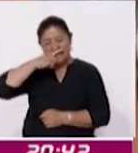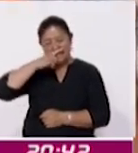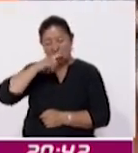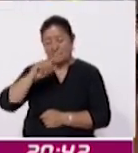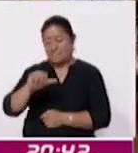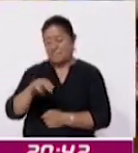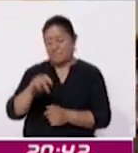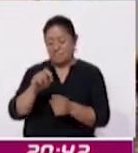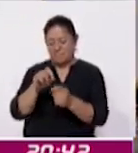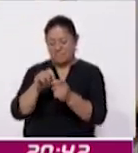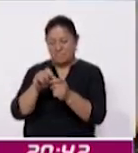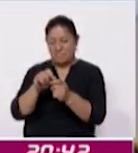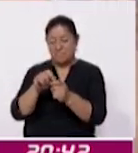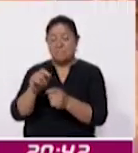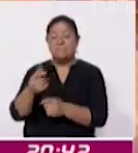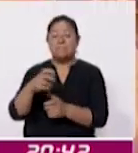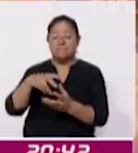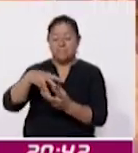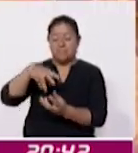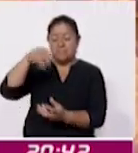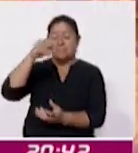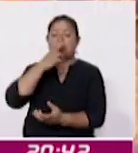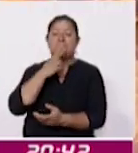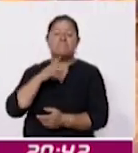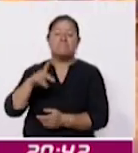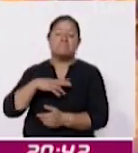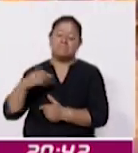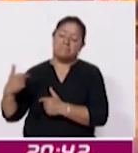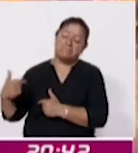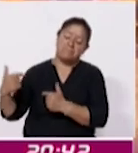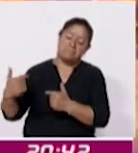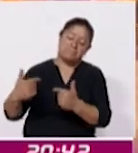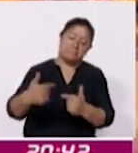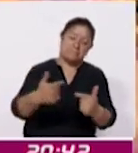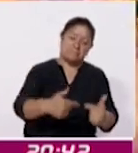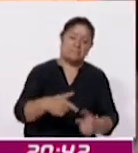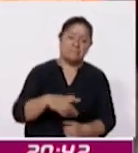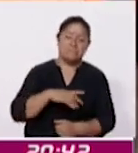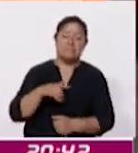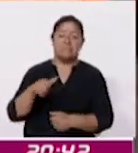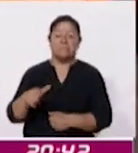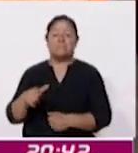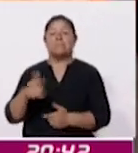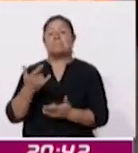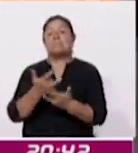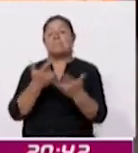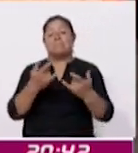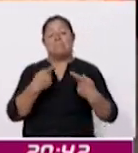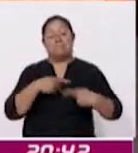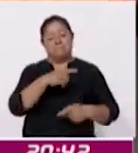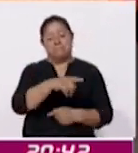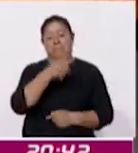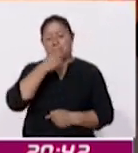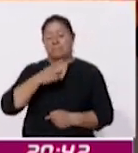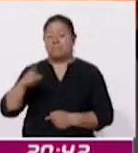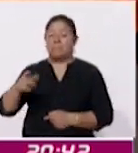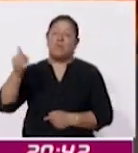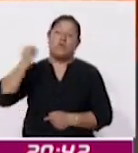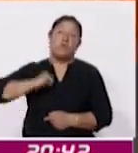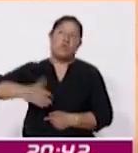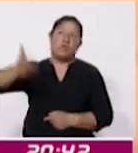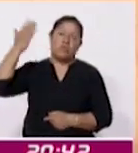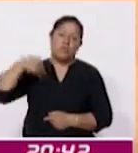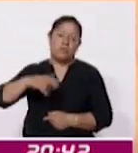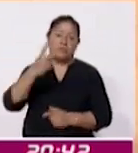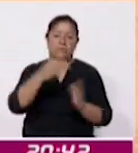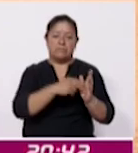sirve fría en jícaras se trata de una receta que ha pasado de generación en generación y que según historiadores data de la época prehispánica por lo que